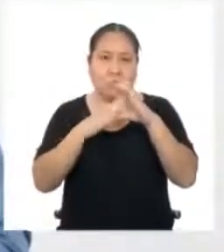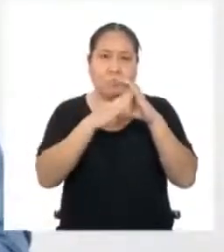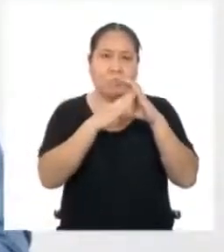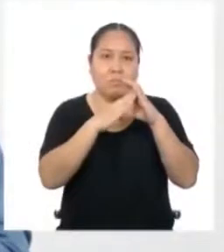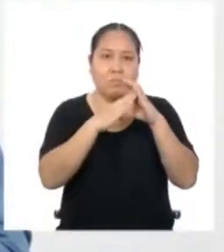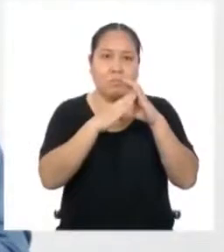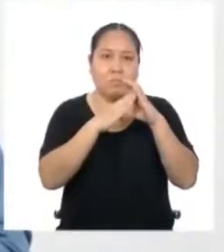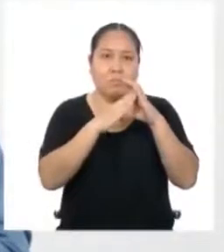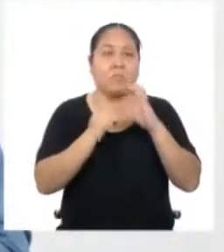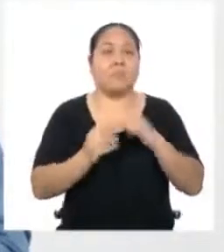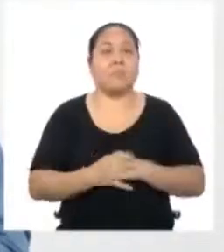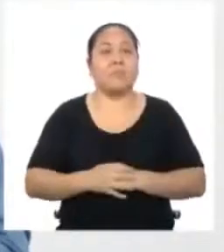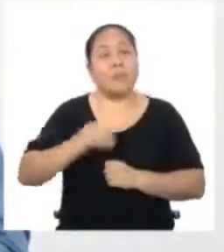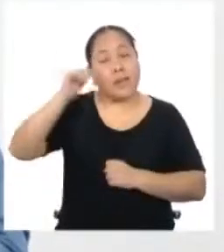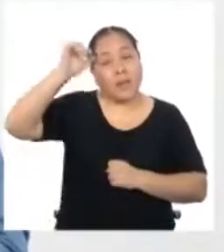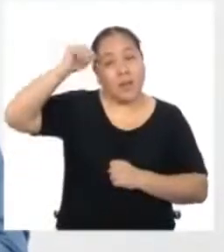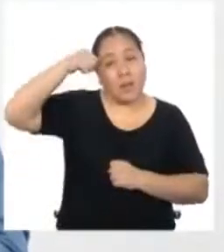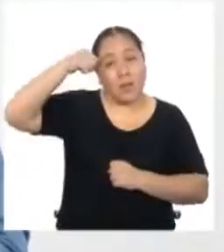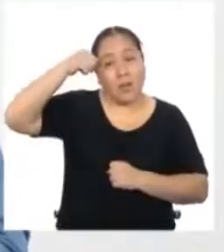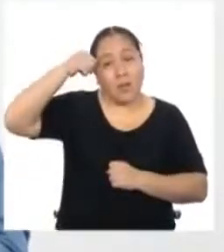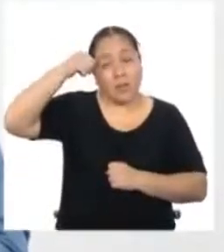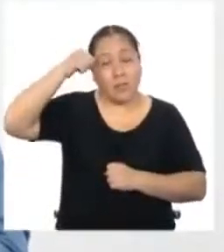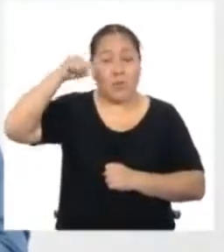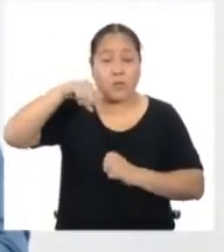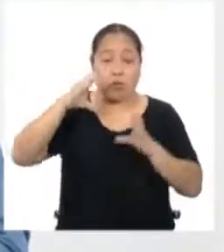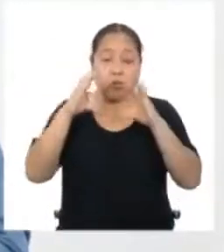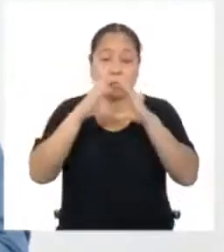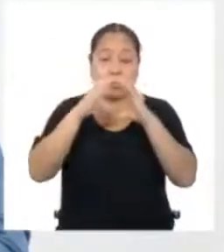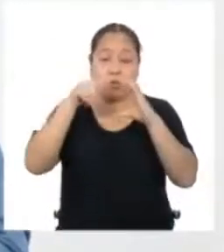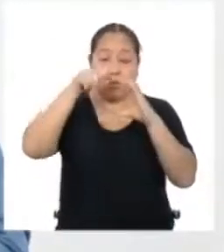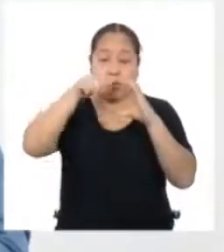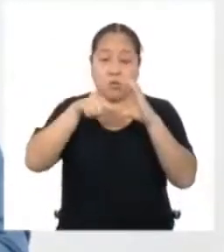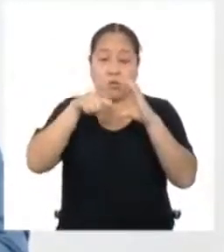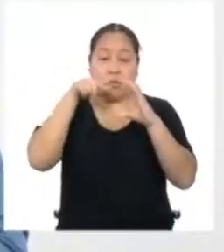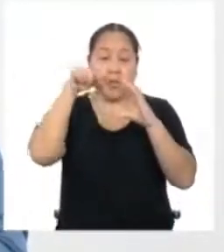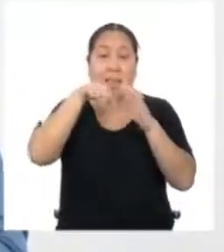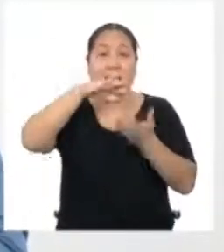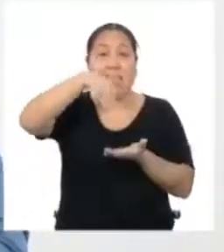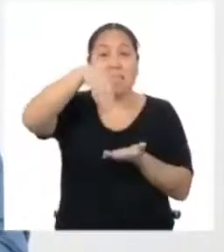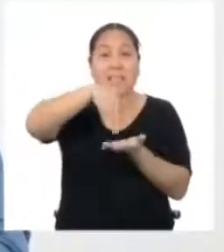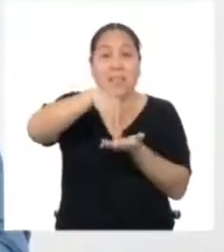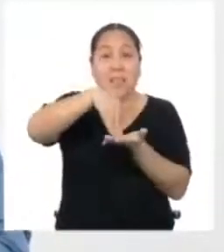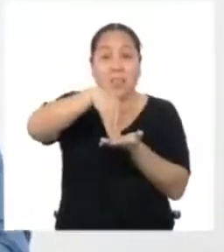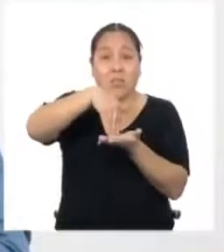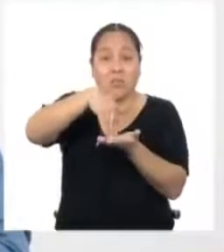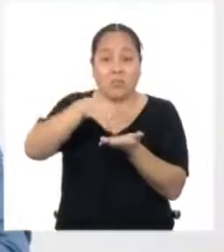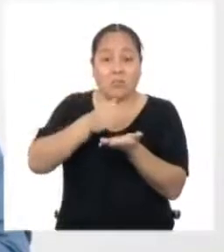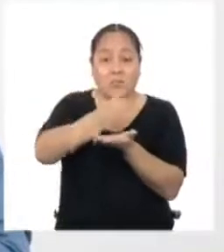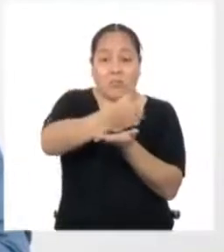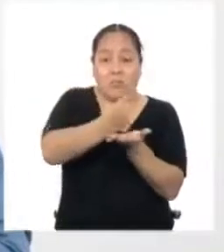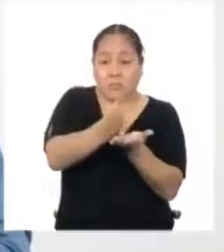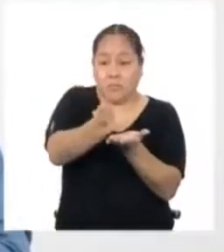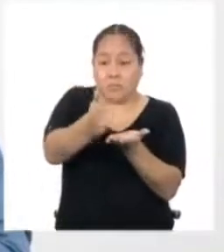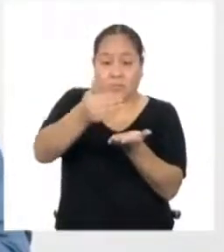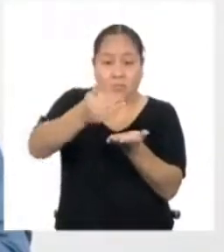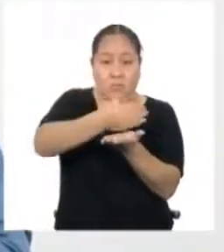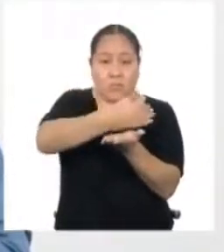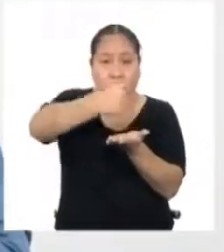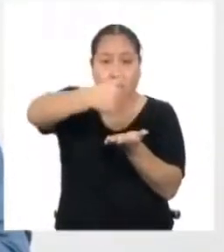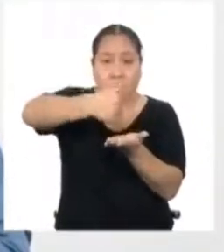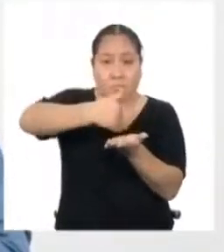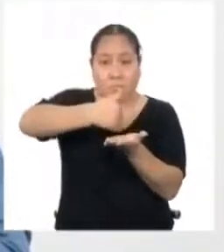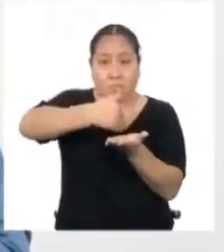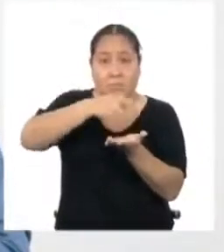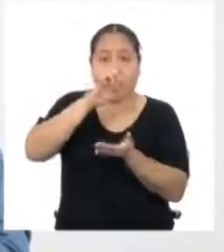Recordemos que en un círculo El centro es equidistante de todos los puntos de su circunferencia Eso quiere decir